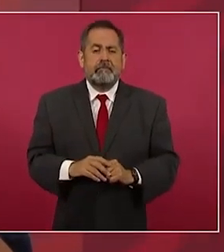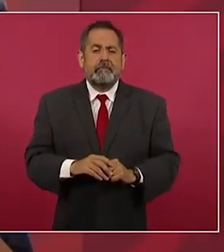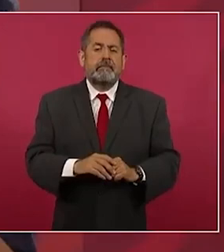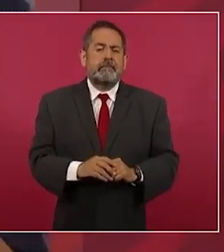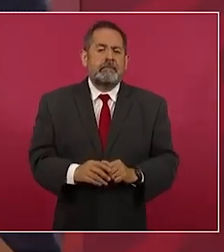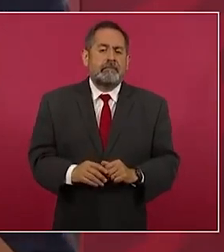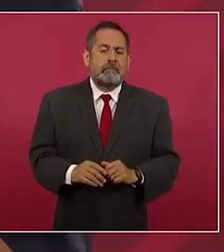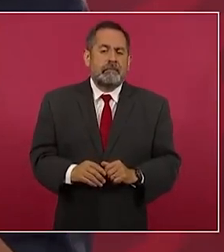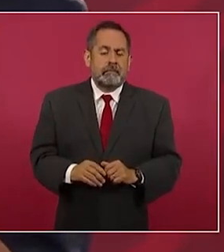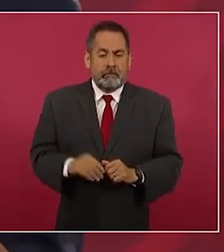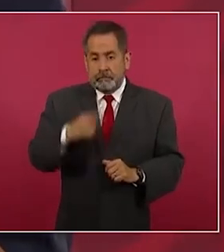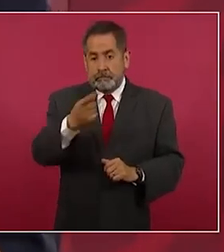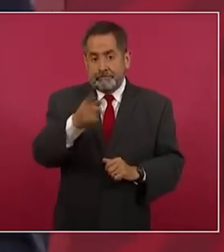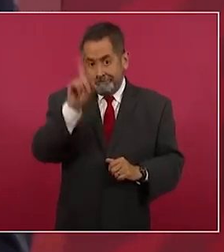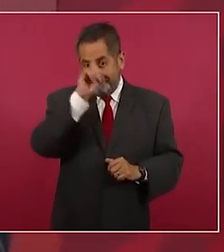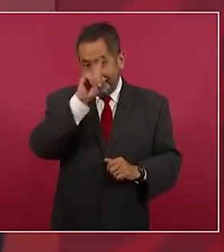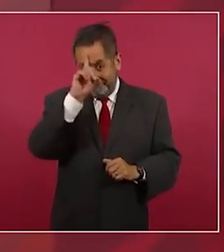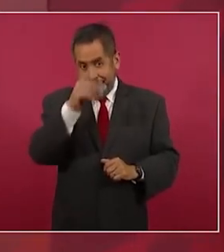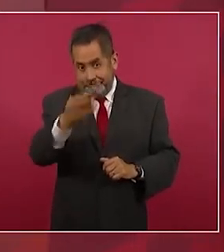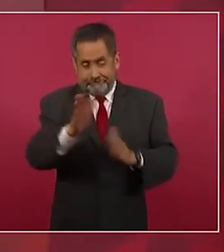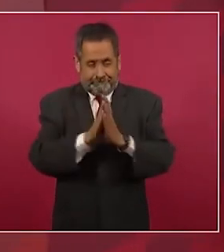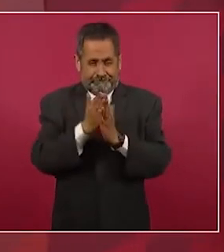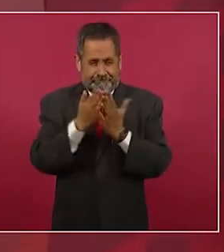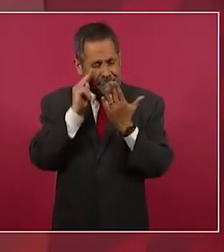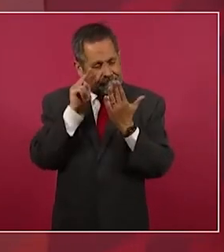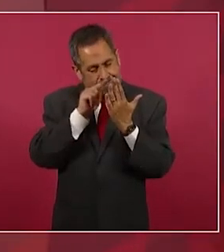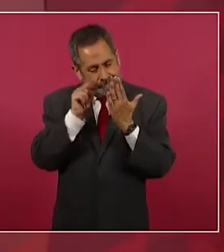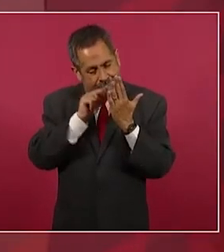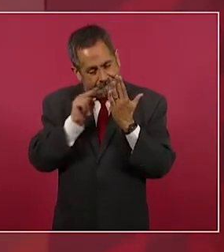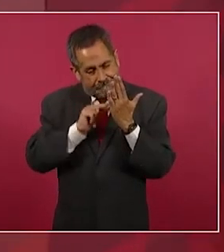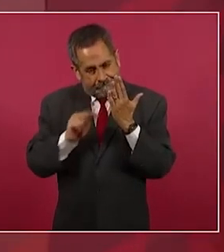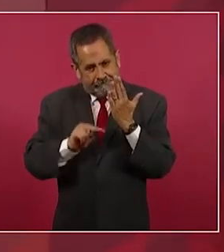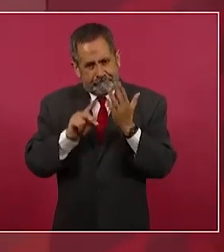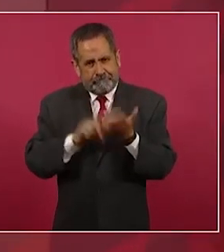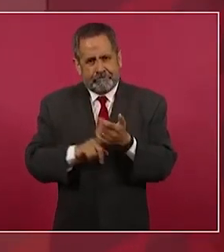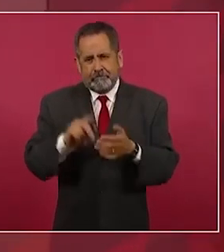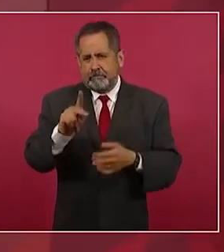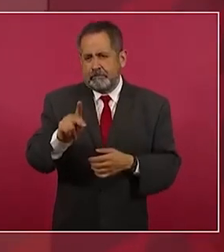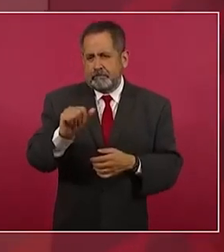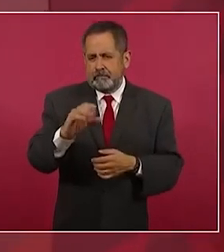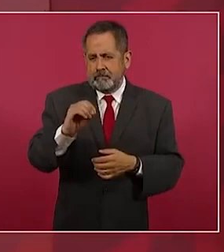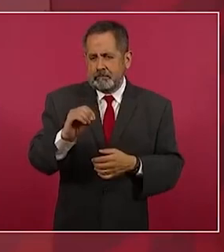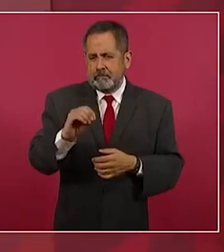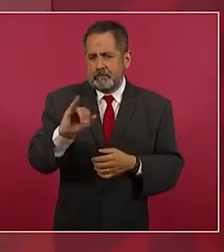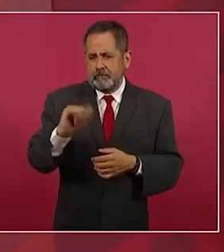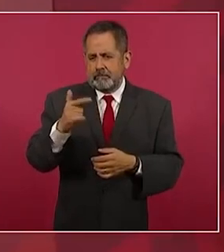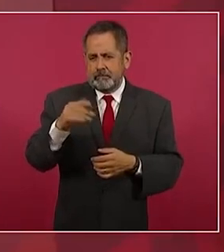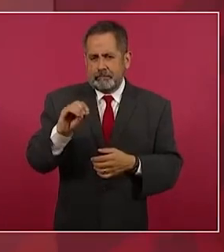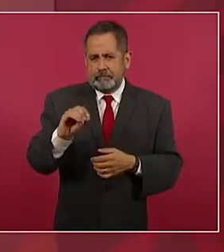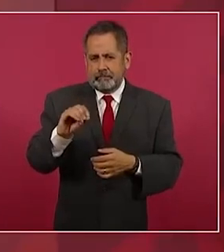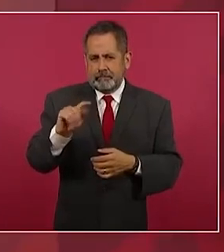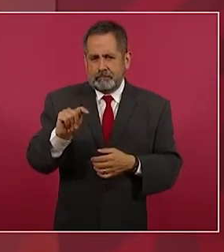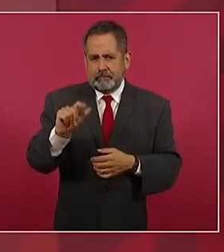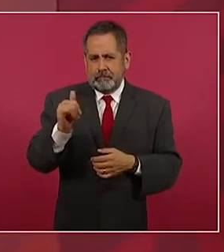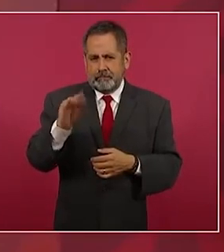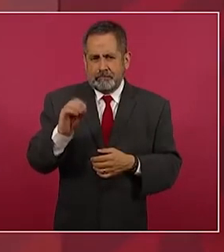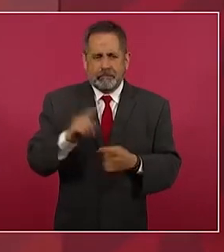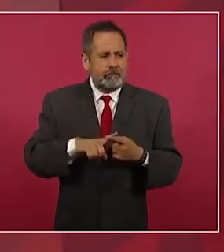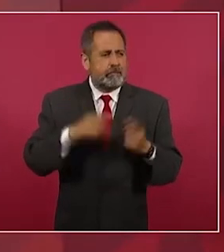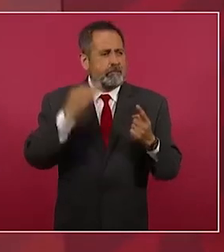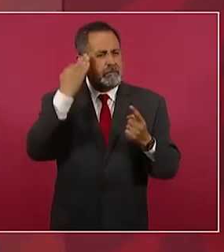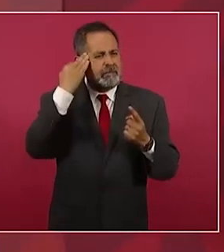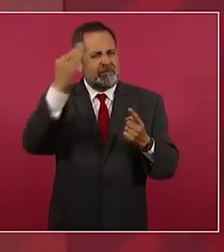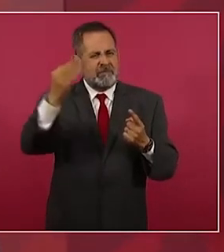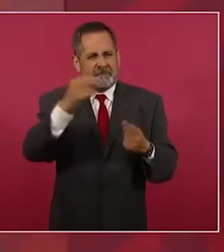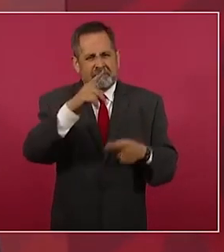Ahí recomiendo el libro de Paco Ignacio Taipo, temporada de sopilotes.